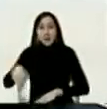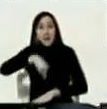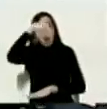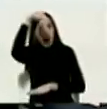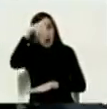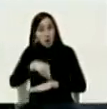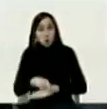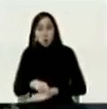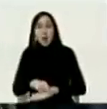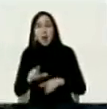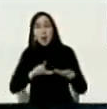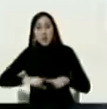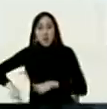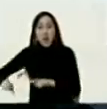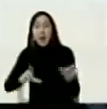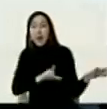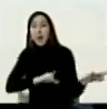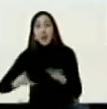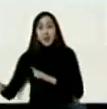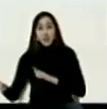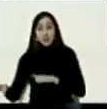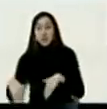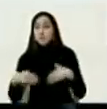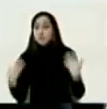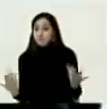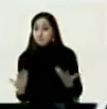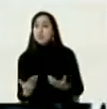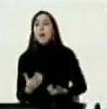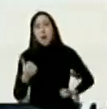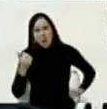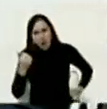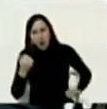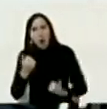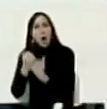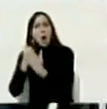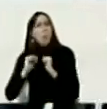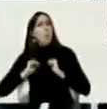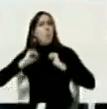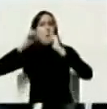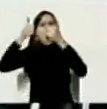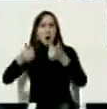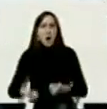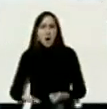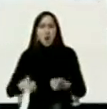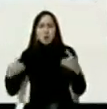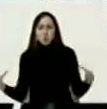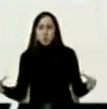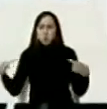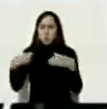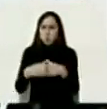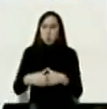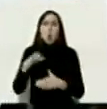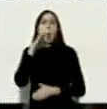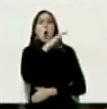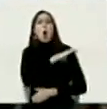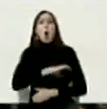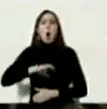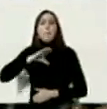instalada sirvieron de base para la conformación de la comisión